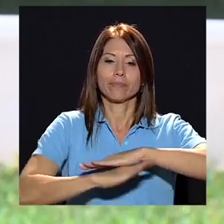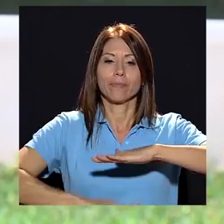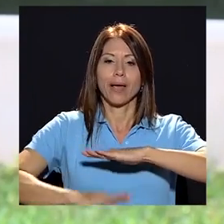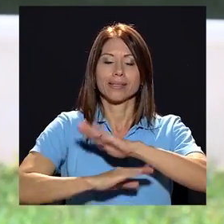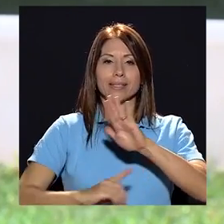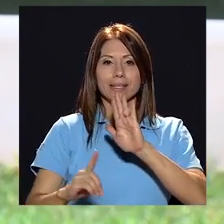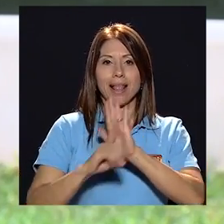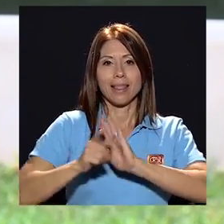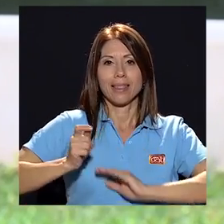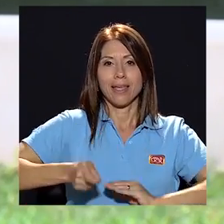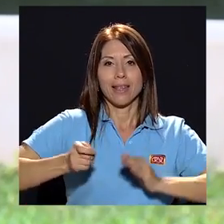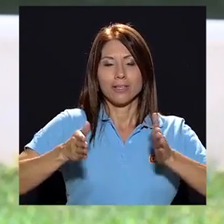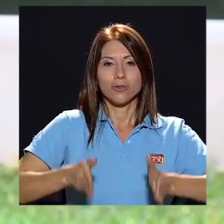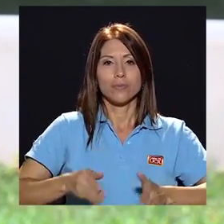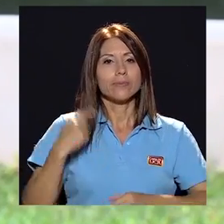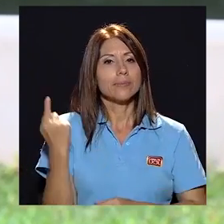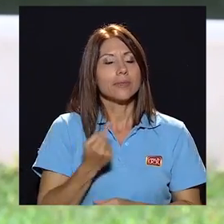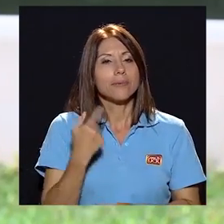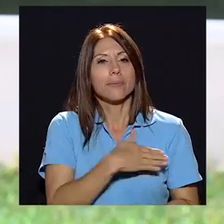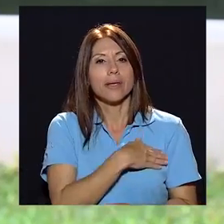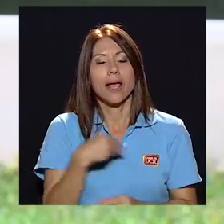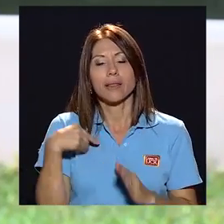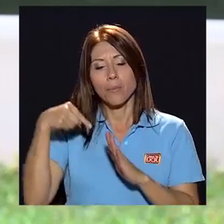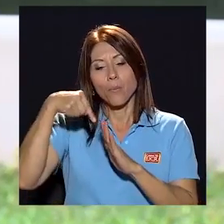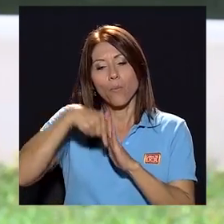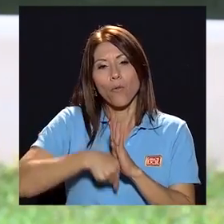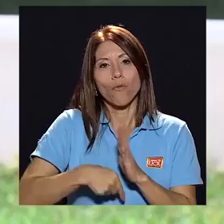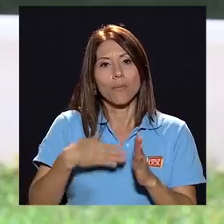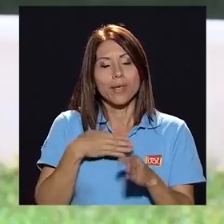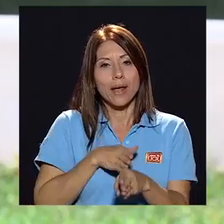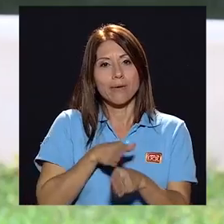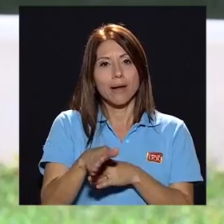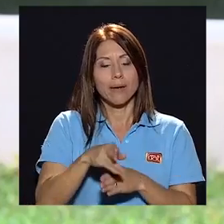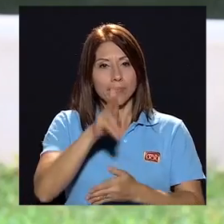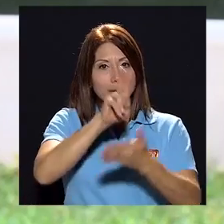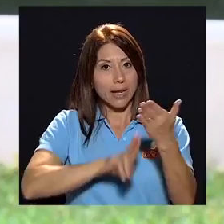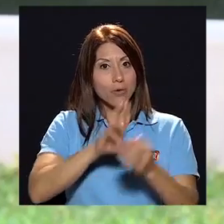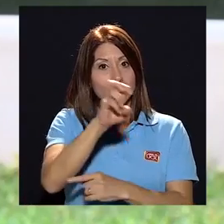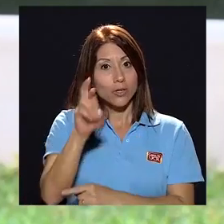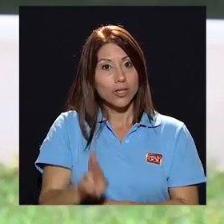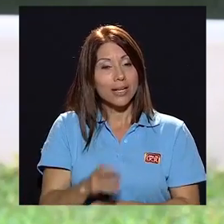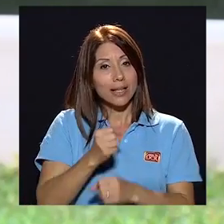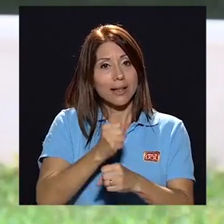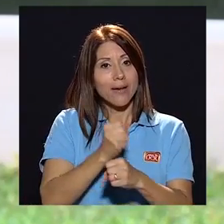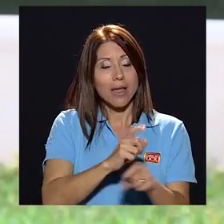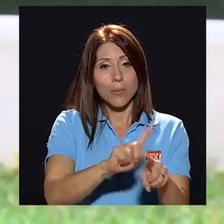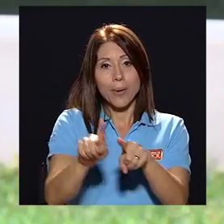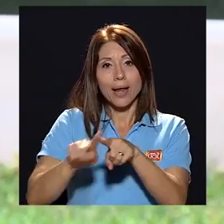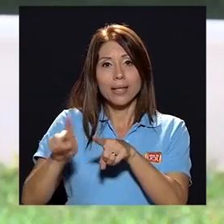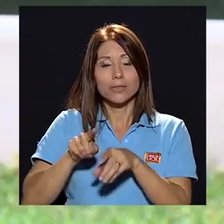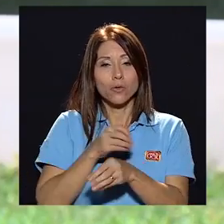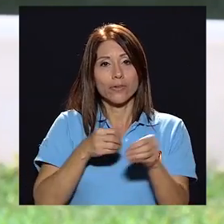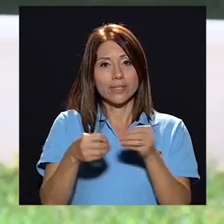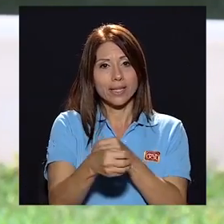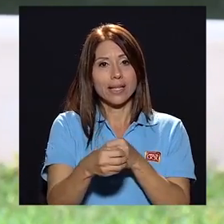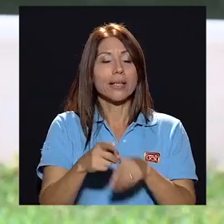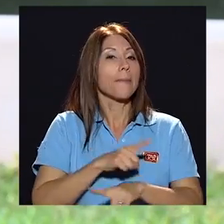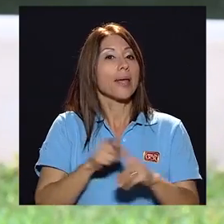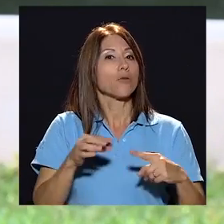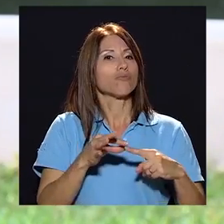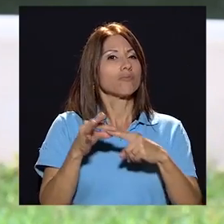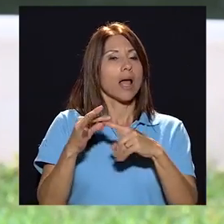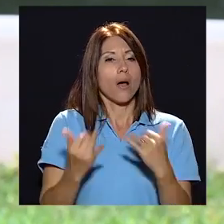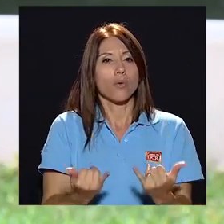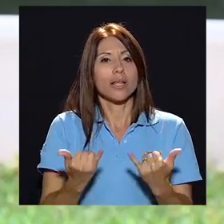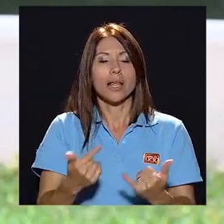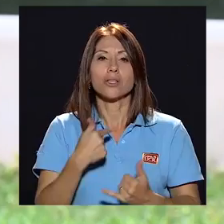entonces me encanta siempre profundizar mucho en mi carrera en la Universidad de Costa Rica he trabajado en varias oficinas